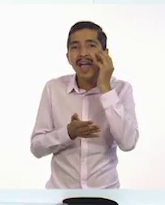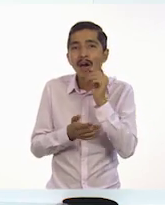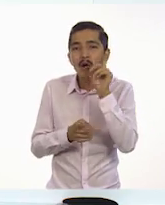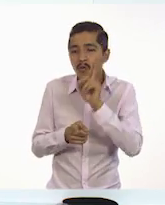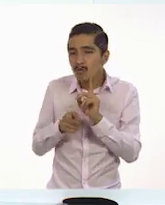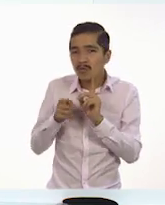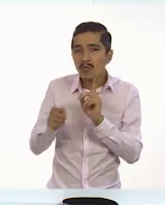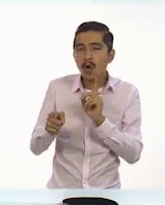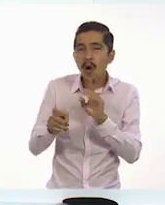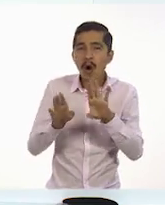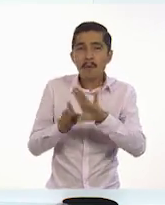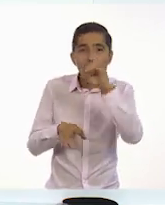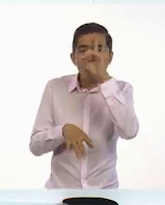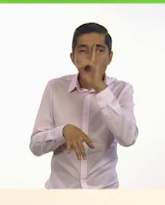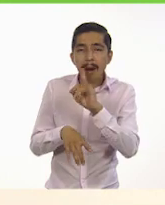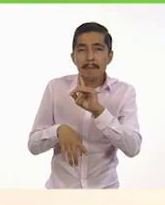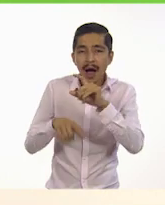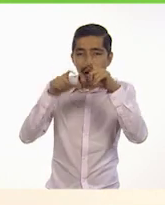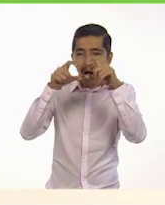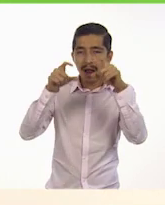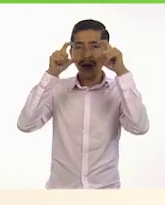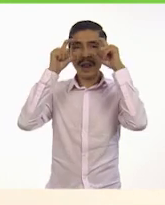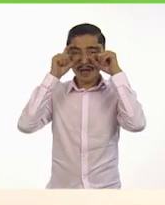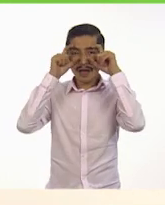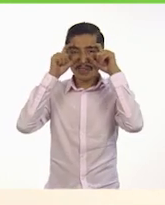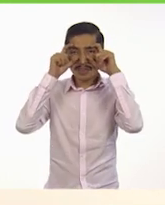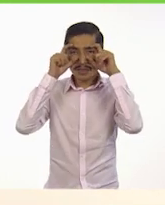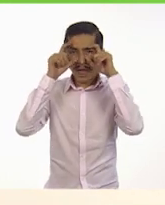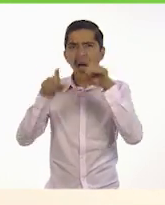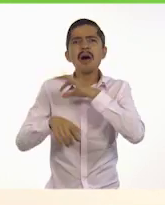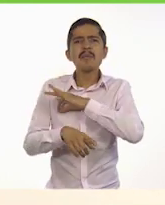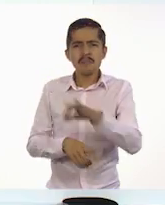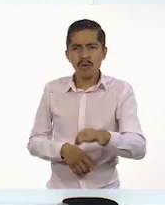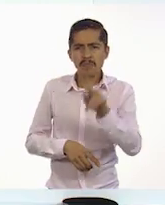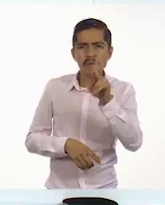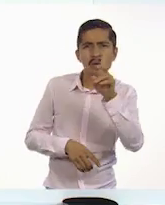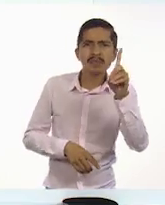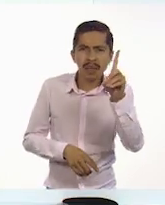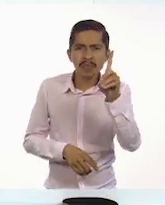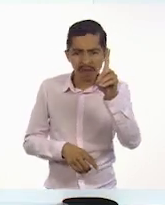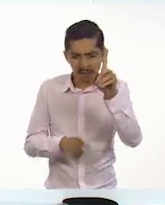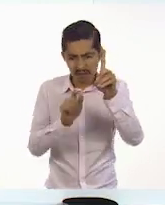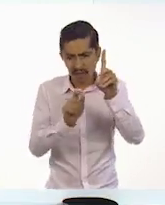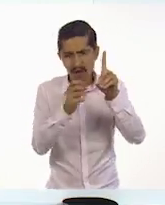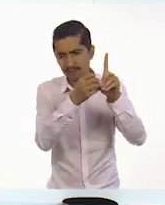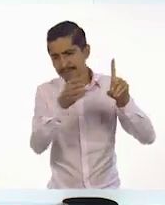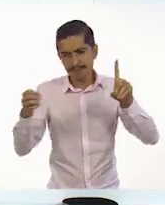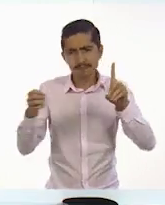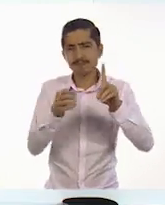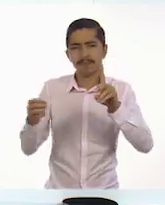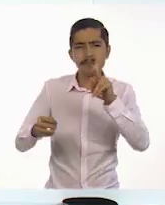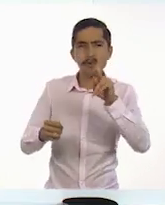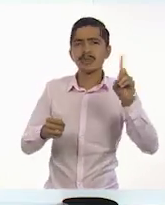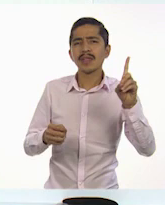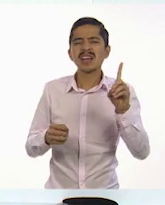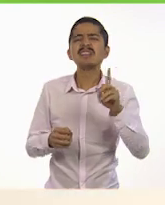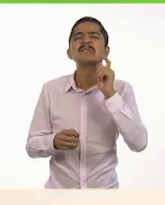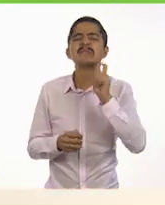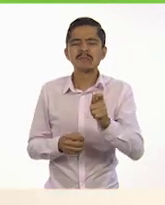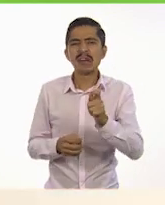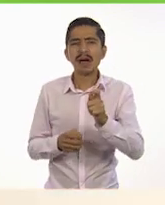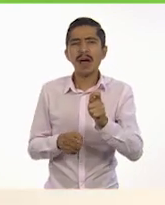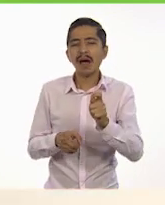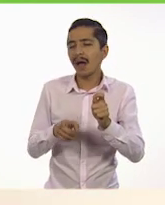podemos escribirle una postdata. Ah, claro. Pero metámoslo en la postdata. Entonces veamos. Postdata. Te veías